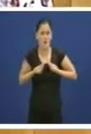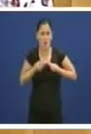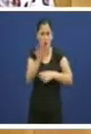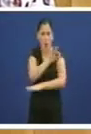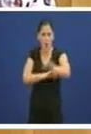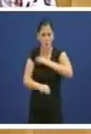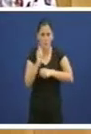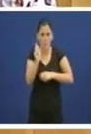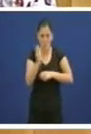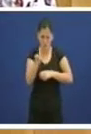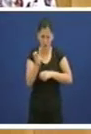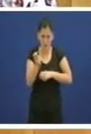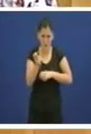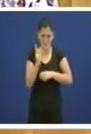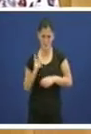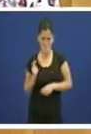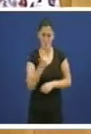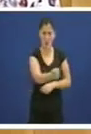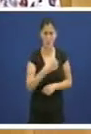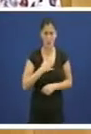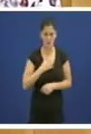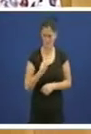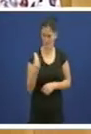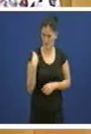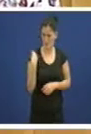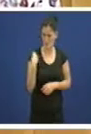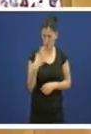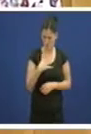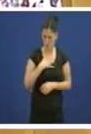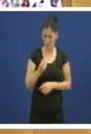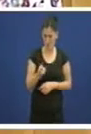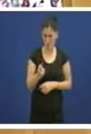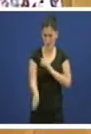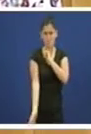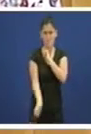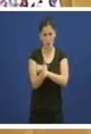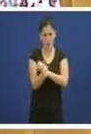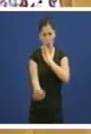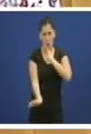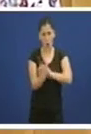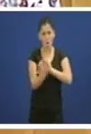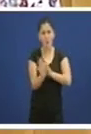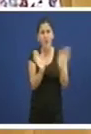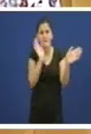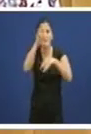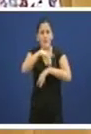me preguntou se eu lle podía garantir que vaya a seguir tendo esa asistencia médica nas actuales